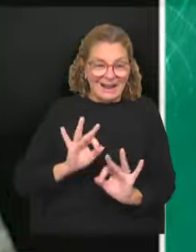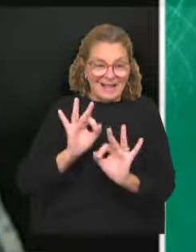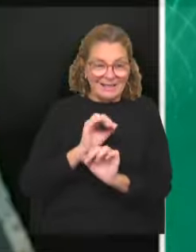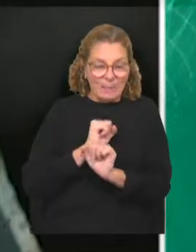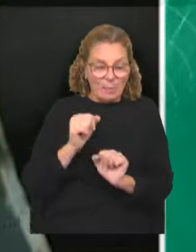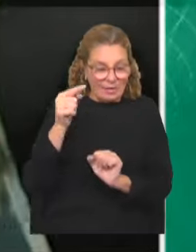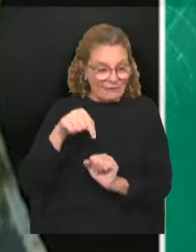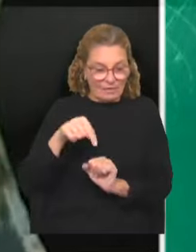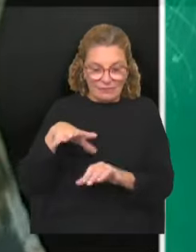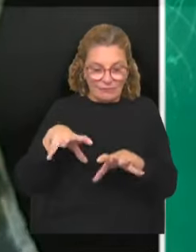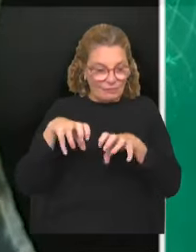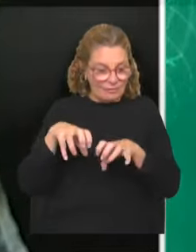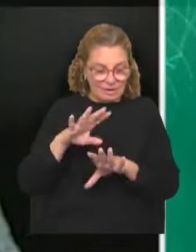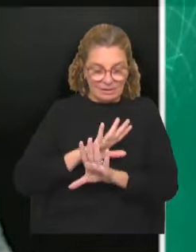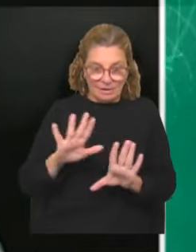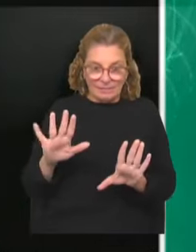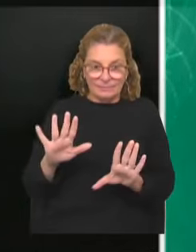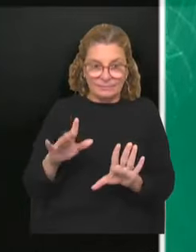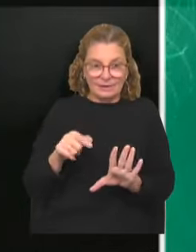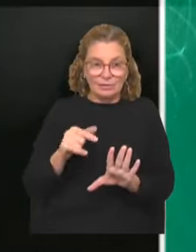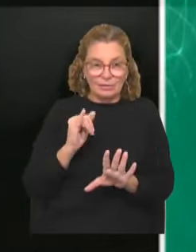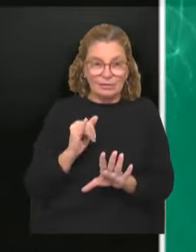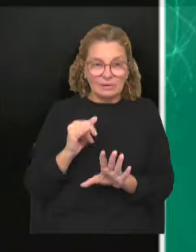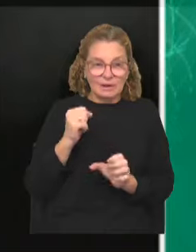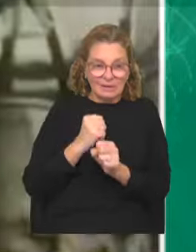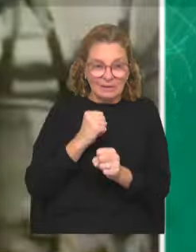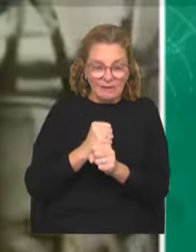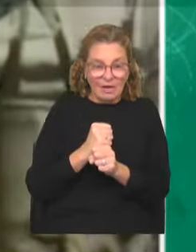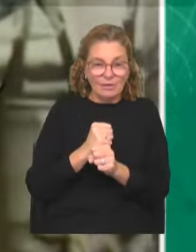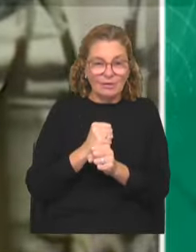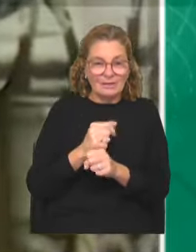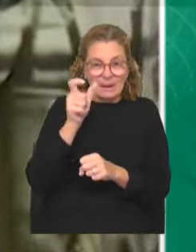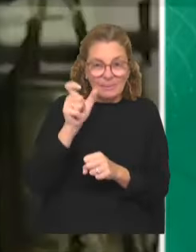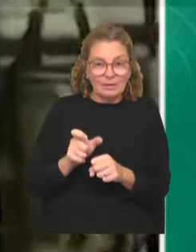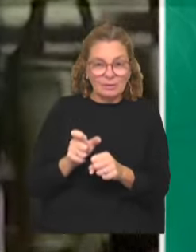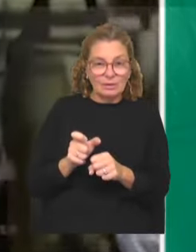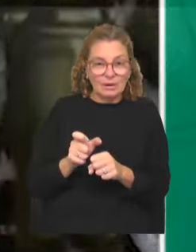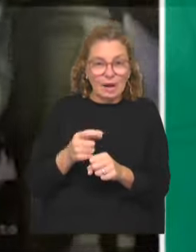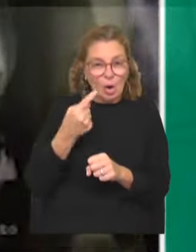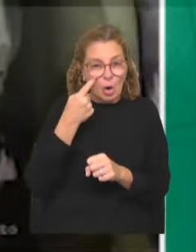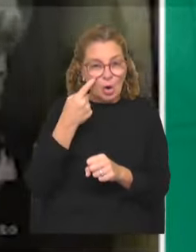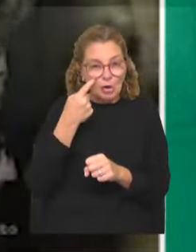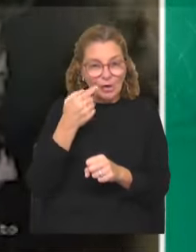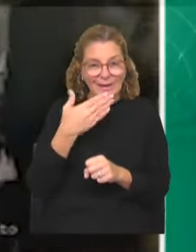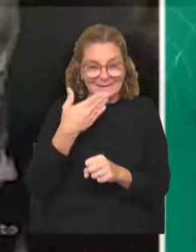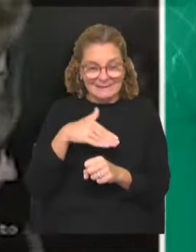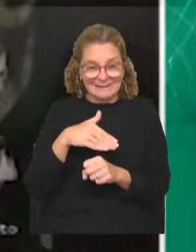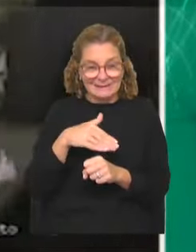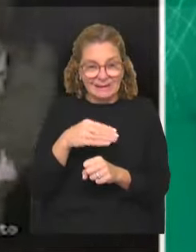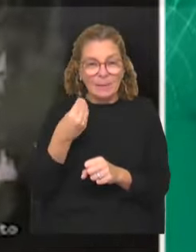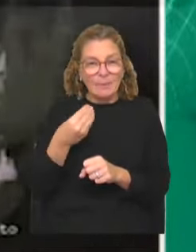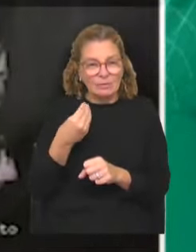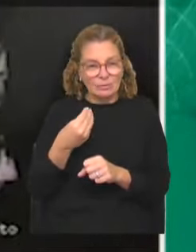vivir esto. Entonces, sí, es eso, es el trabajo de que la gente conozca y entienda lo que